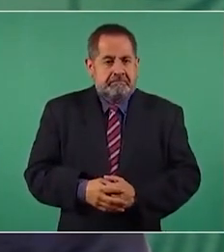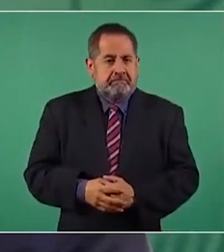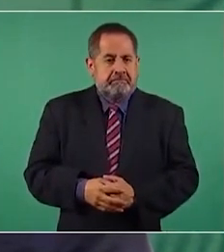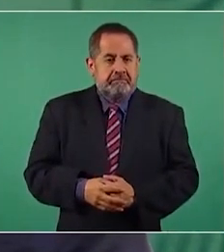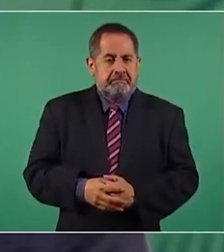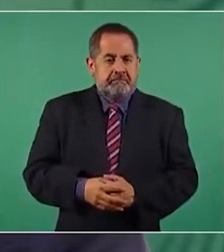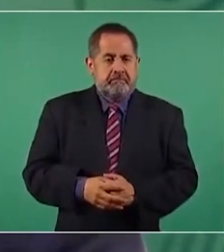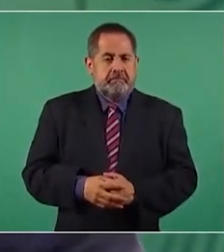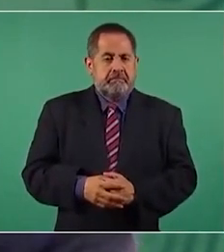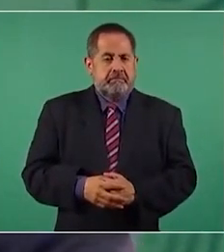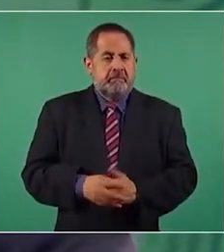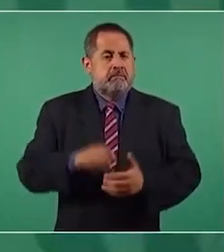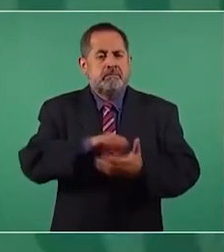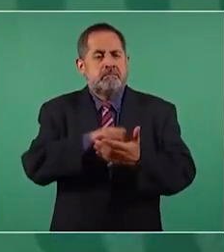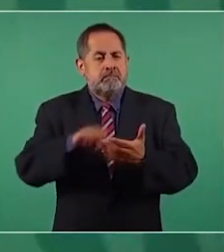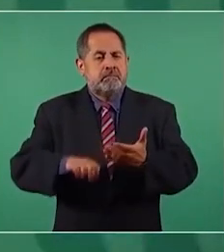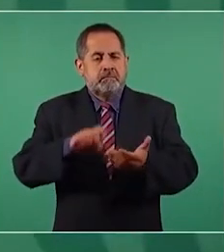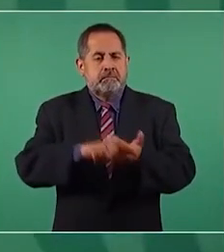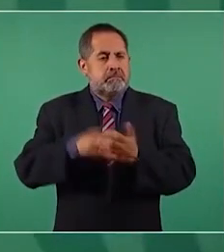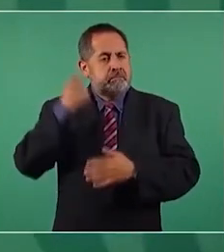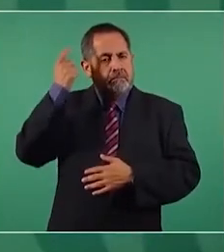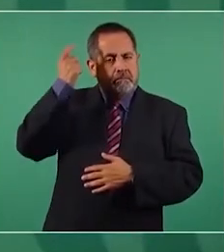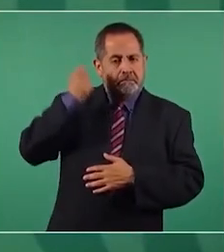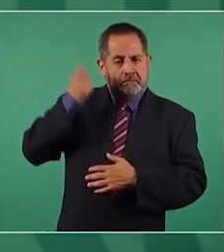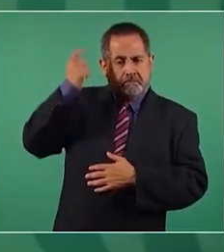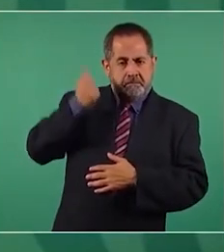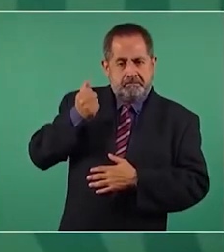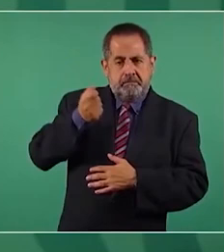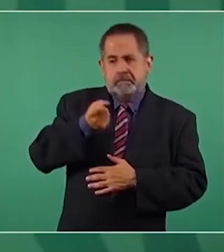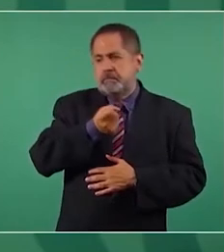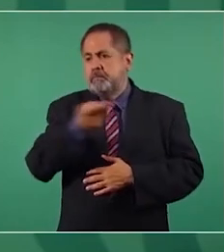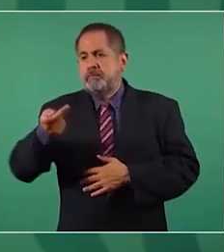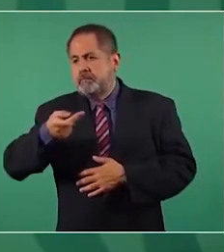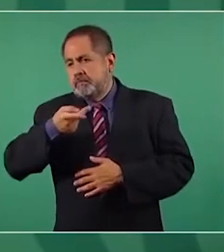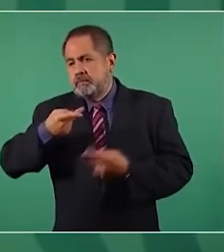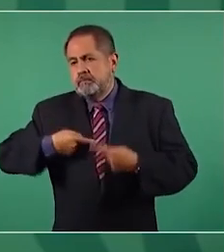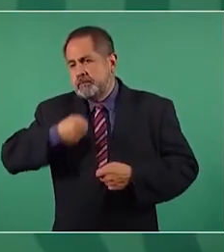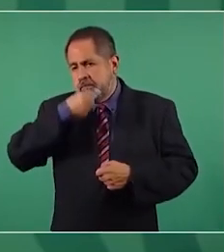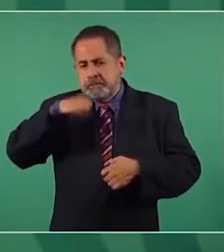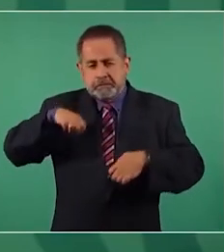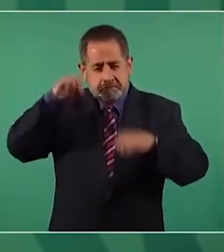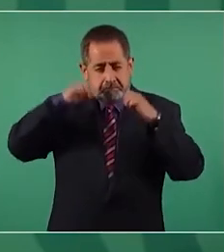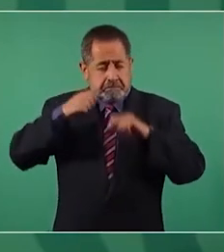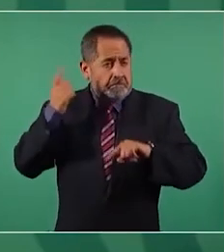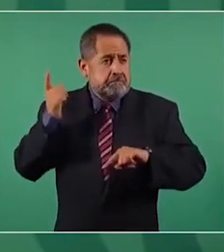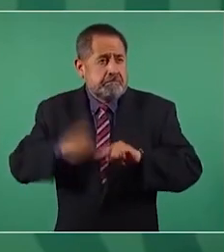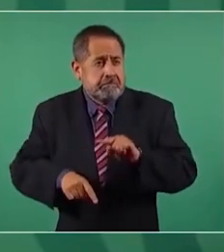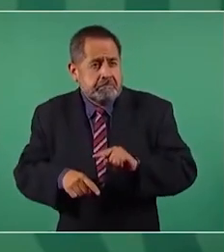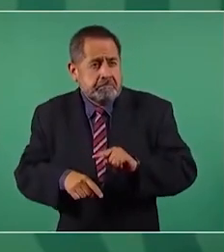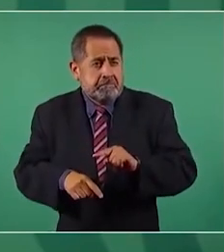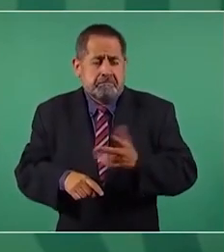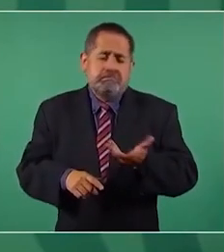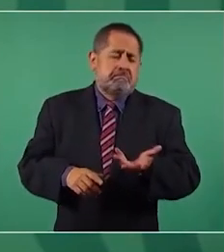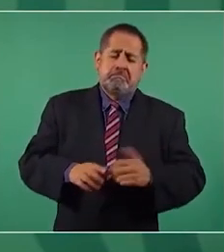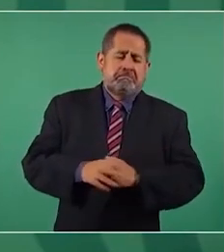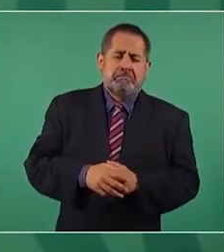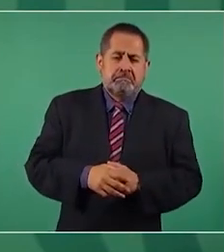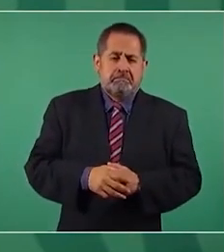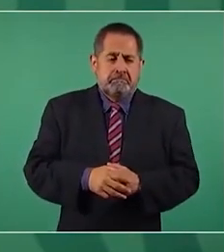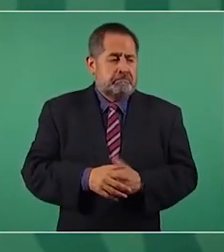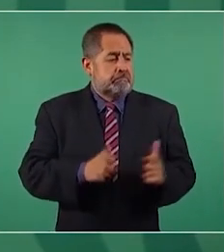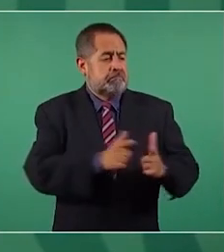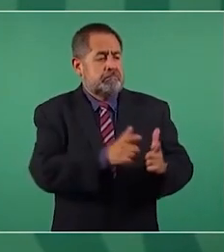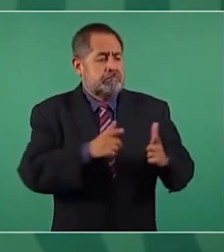la entrega de la pensión a los adultos mayores? Aunque los conservadores no